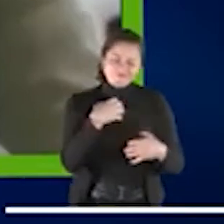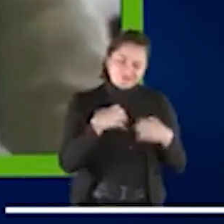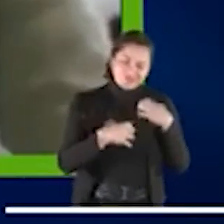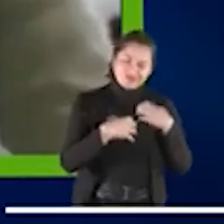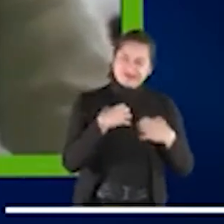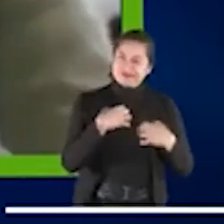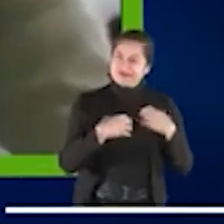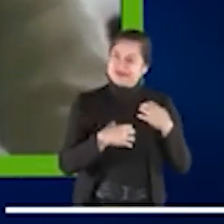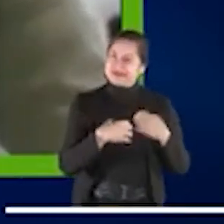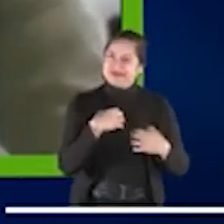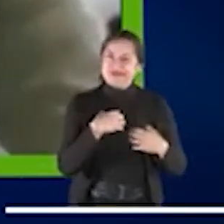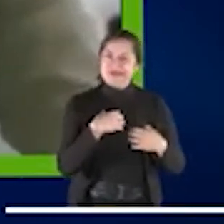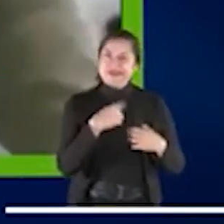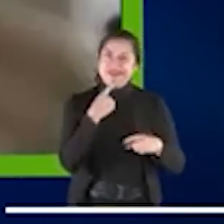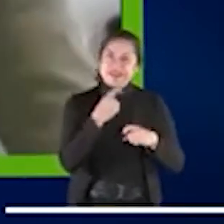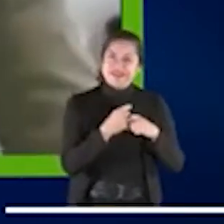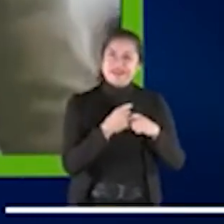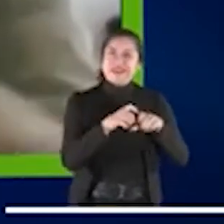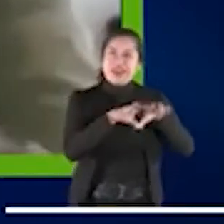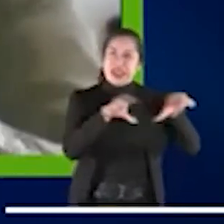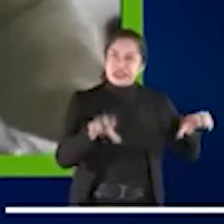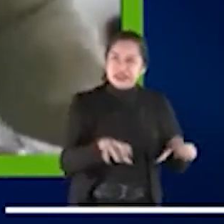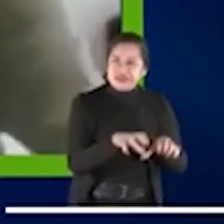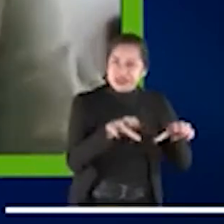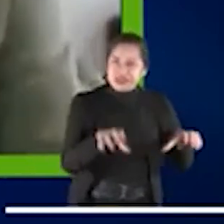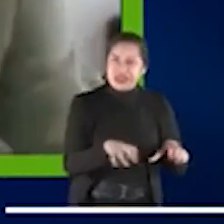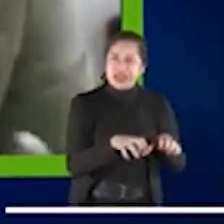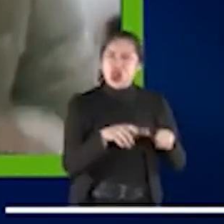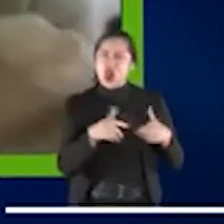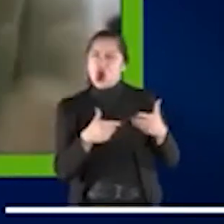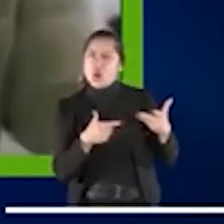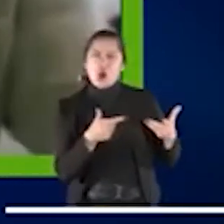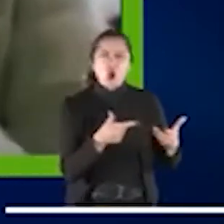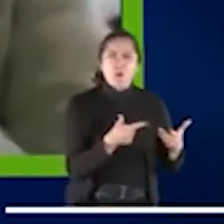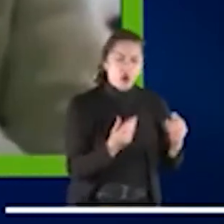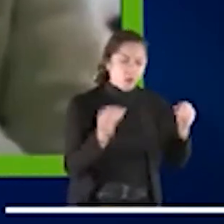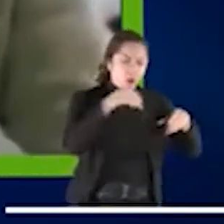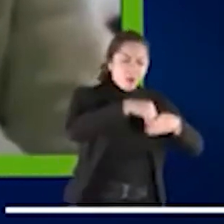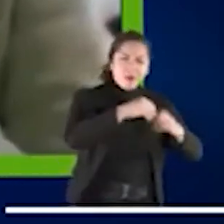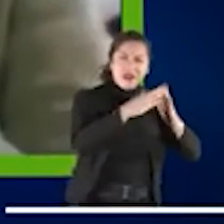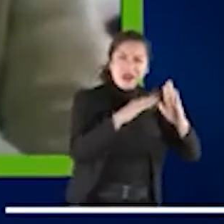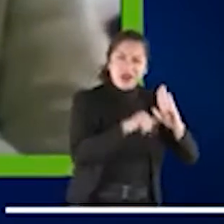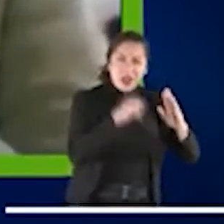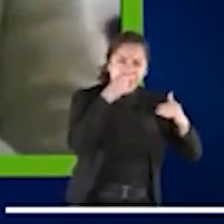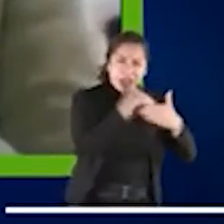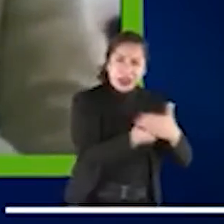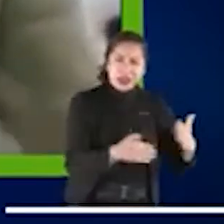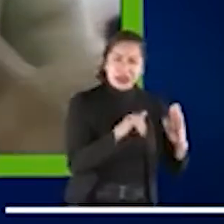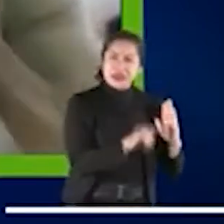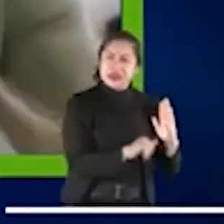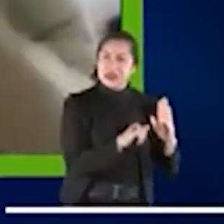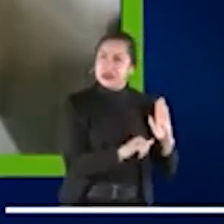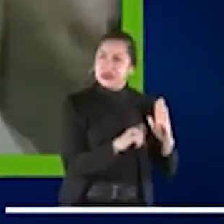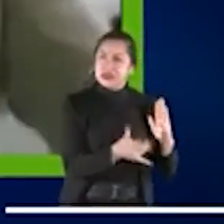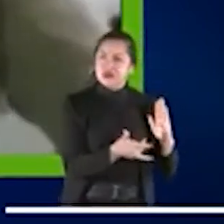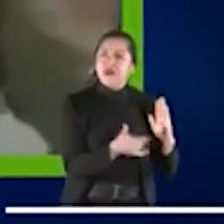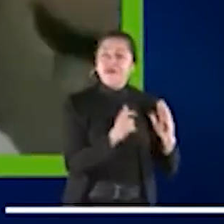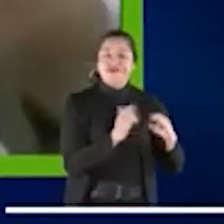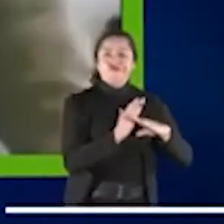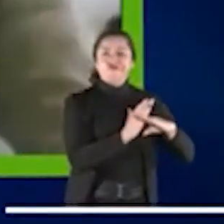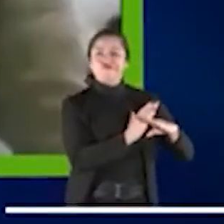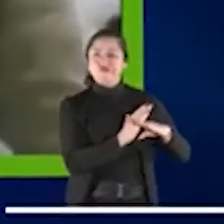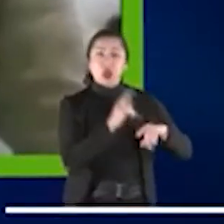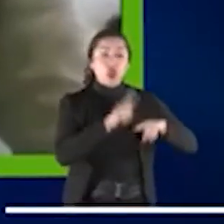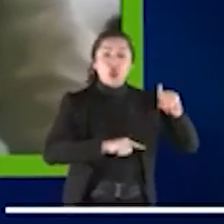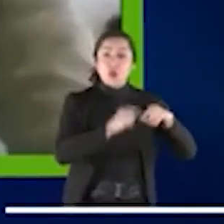con el hecho de que se multiplicaban ciertas actividades para dinamizar la vida en el interior de los centros, porque evidentemente de lo que se trata en privación de